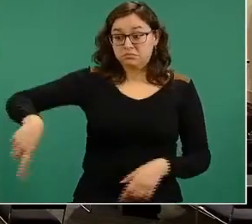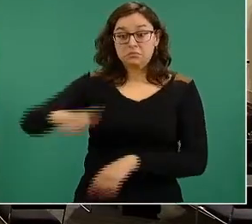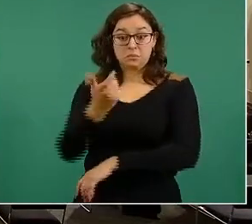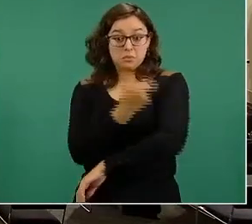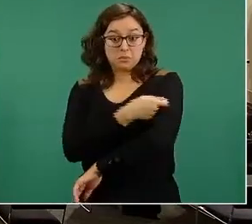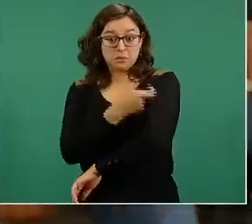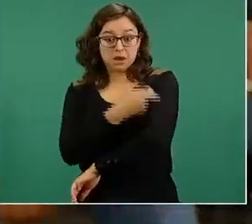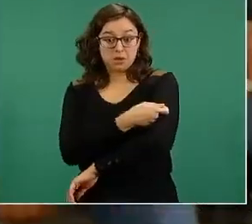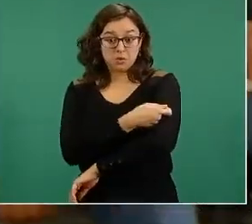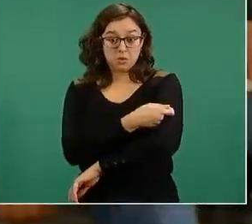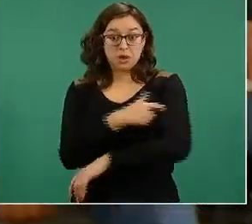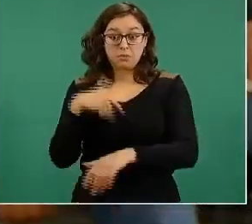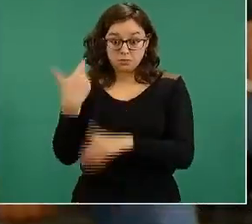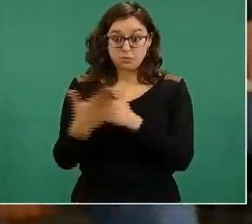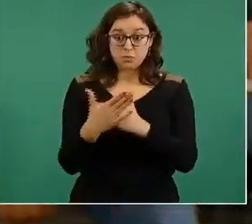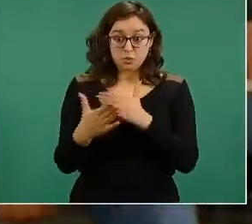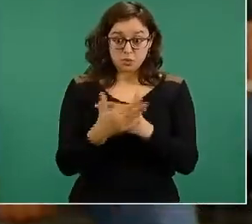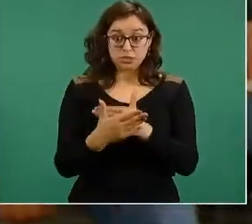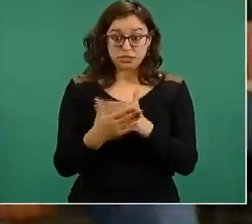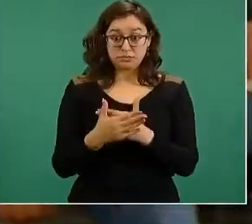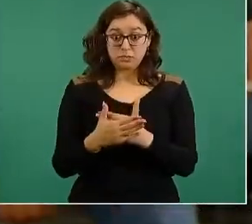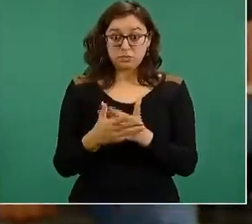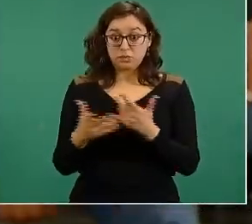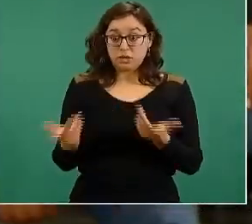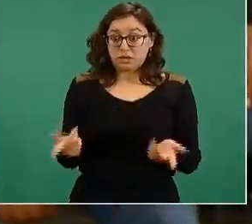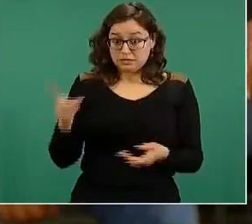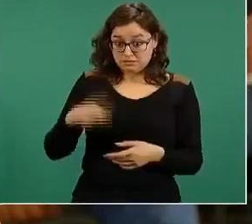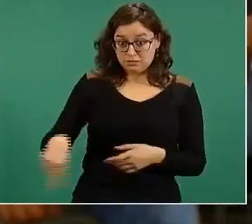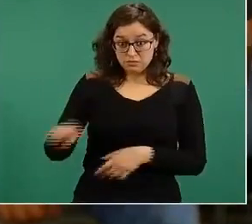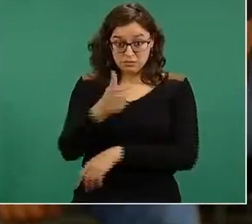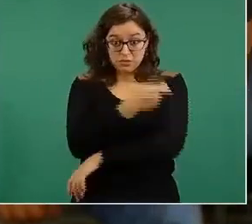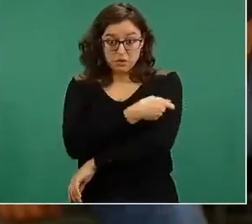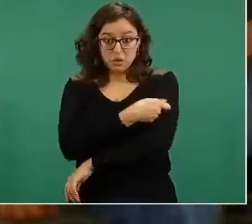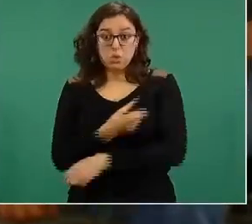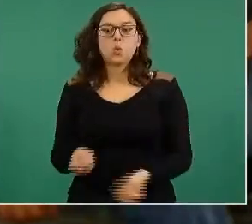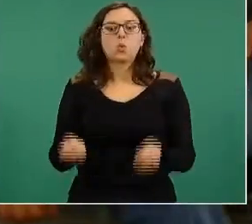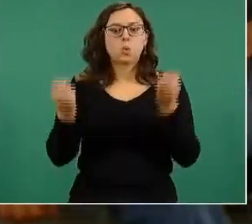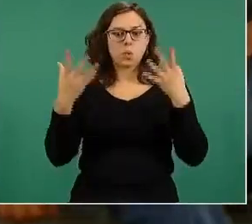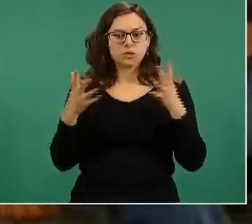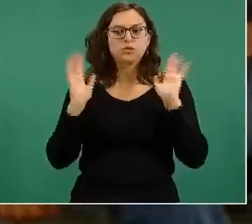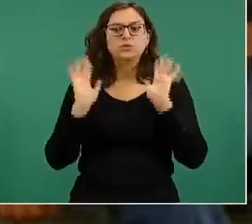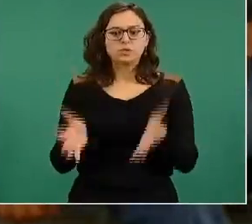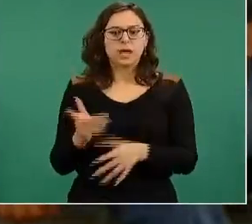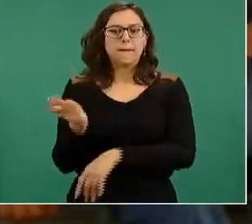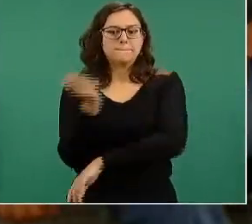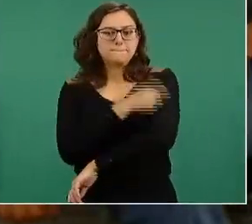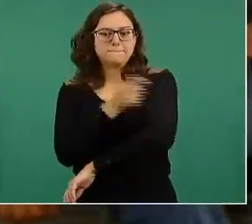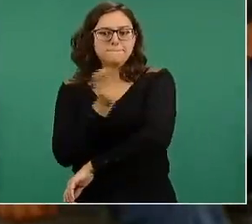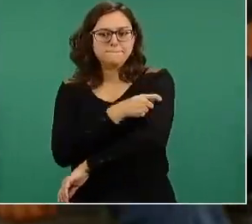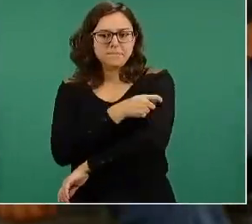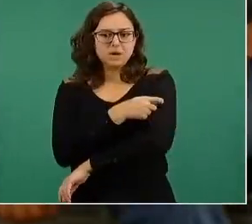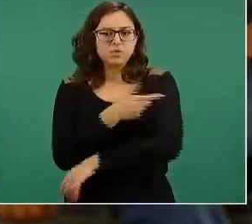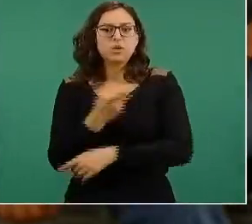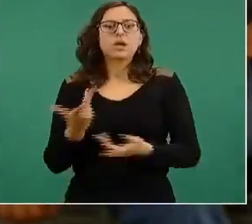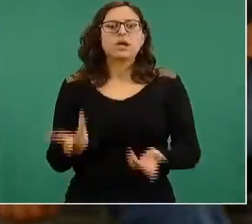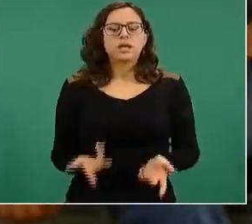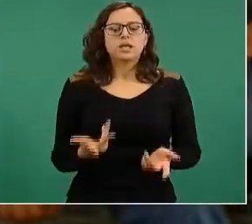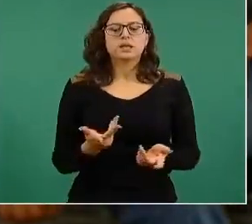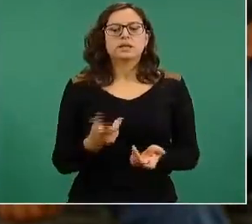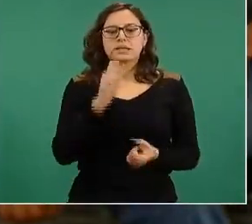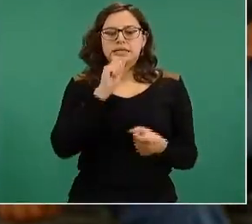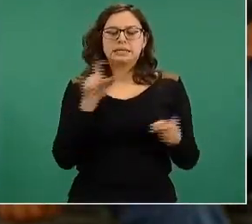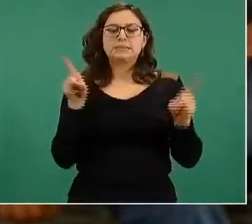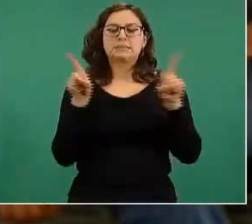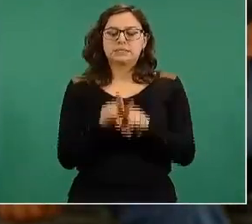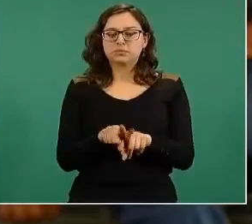vacuna en este primer programa. Quiero saber cuántos han recibido la vacuna, doctor. Y preguntarle también, nos